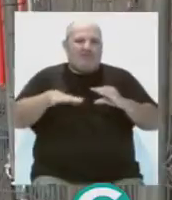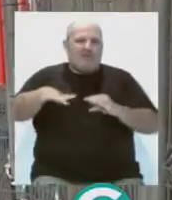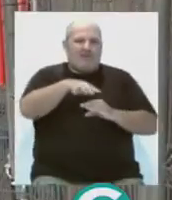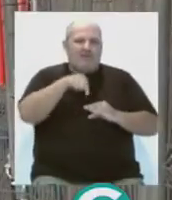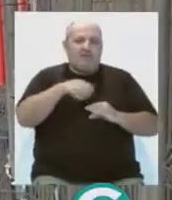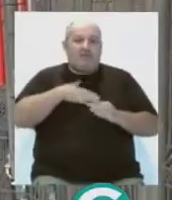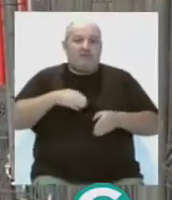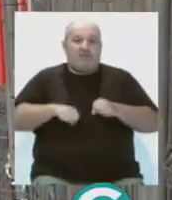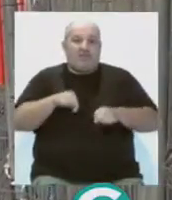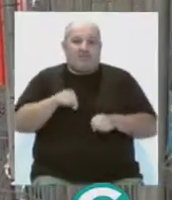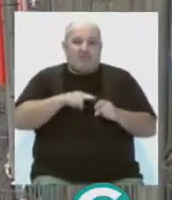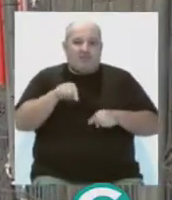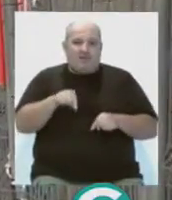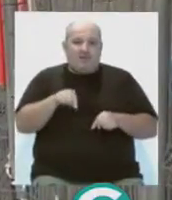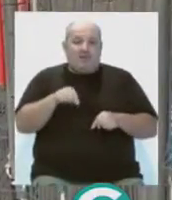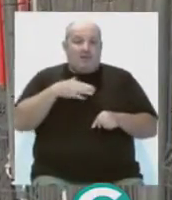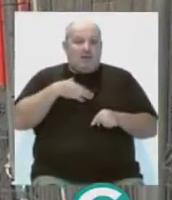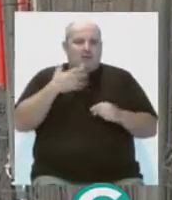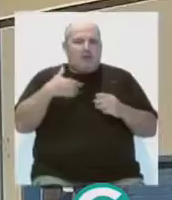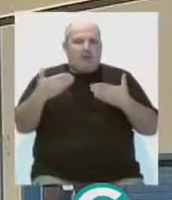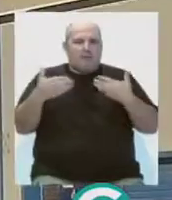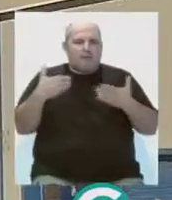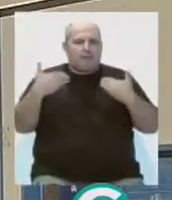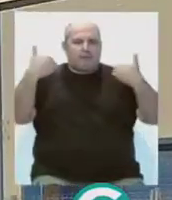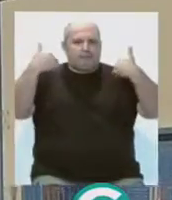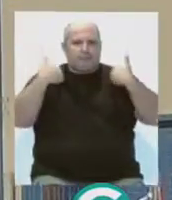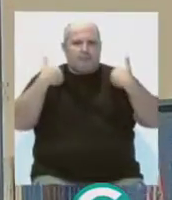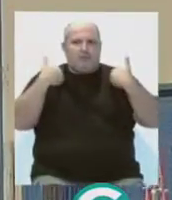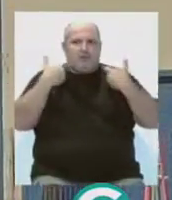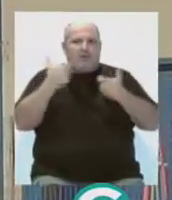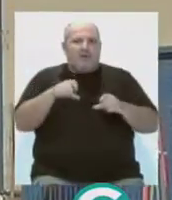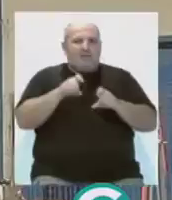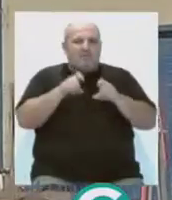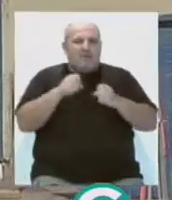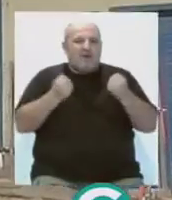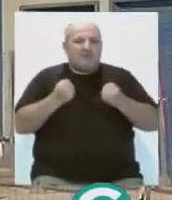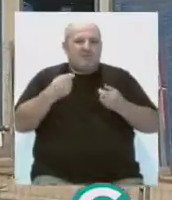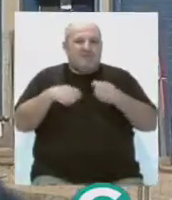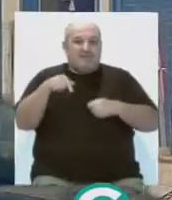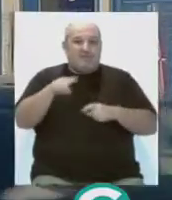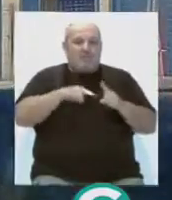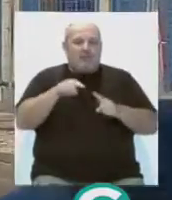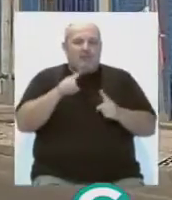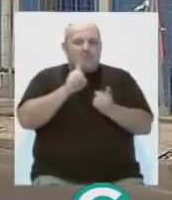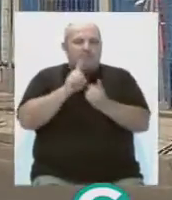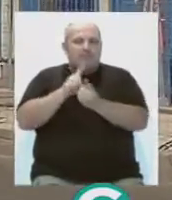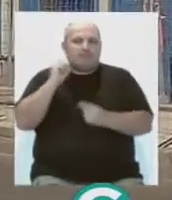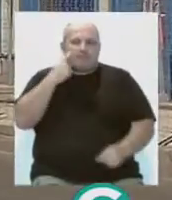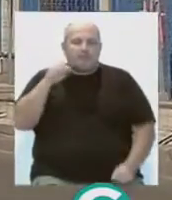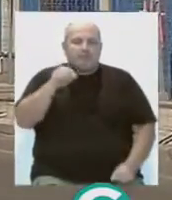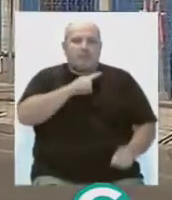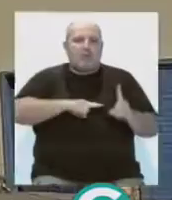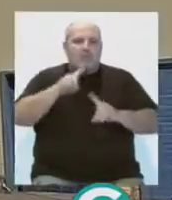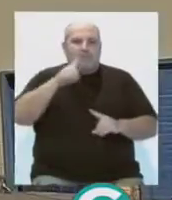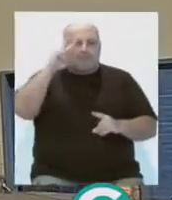ejecución del carril bici. Después de mantener un encuentro con algunos concesionarios de la capital, Juan José Ortiz asegura que muchos de